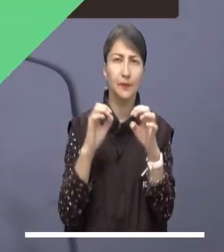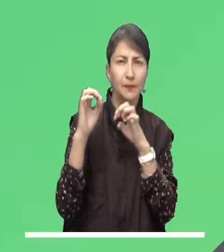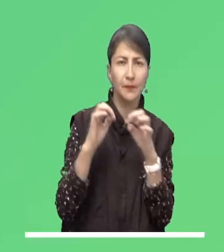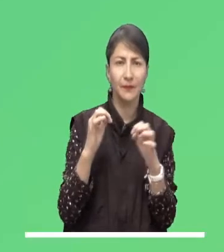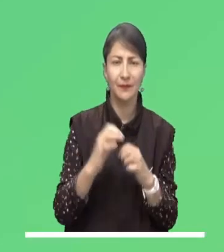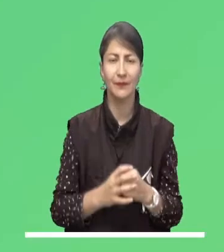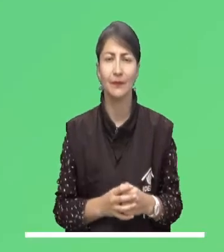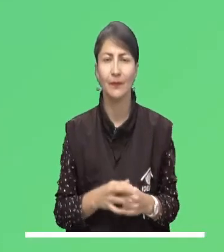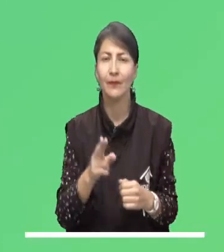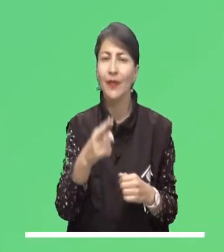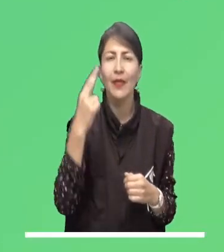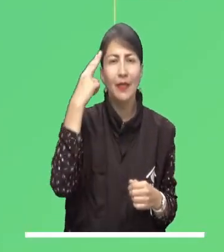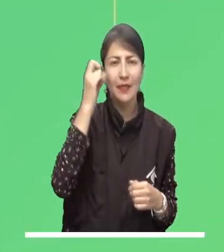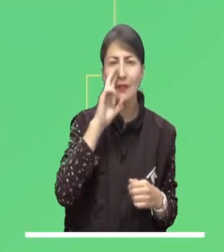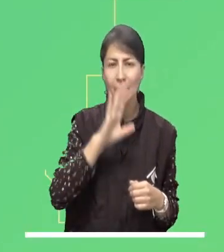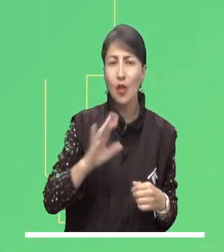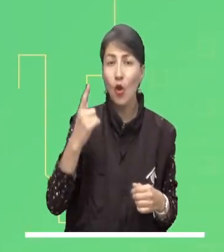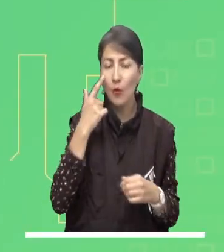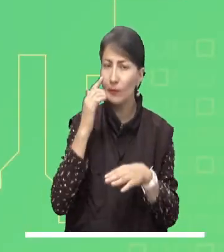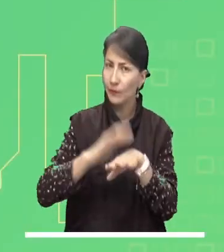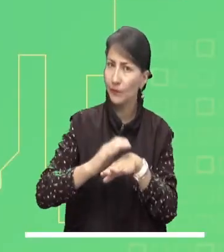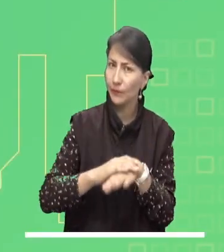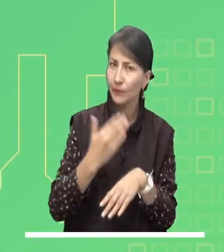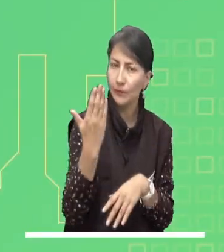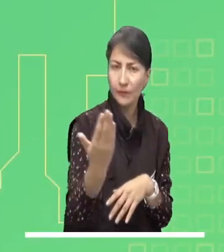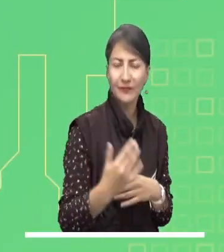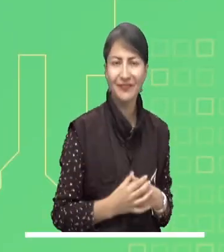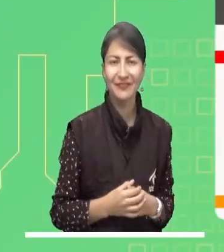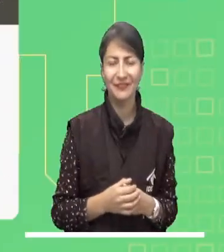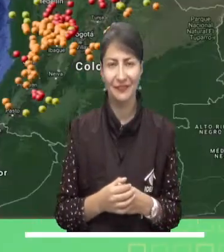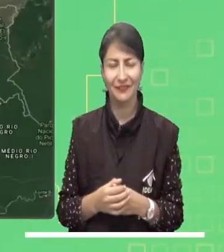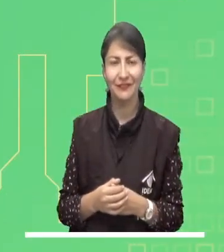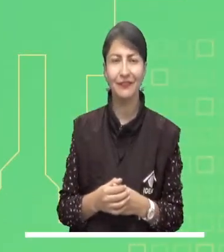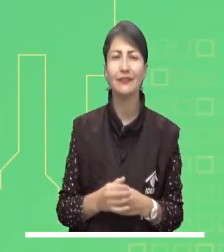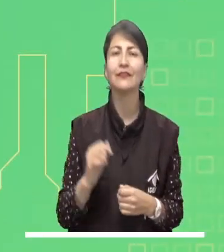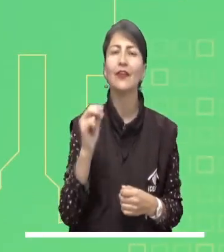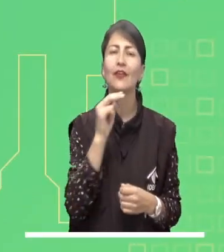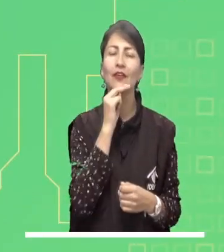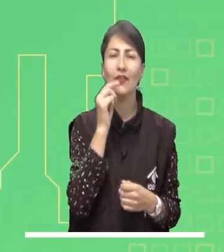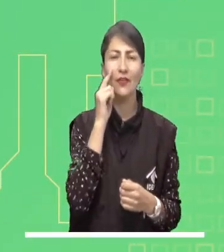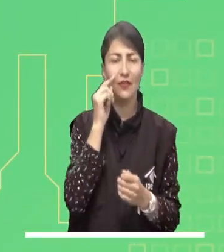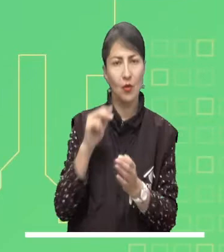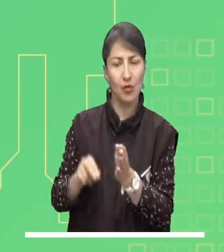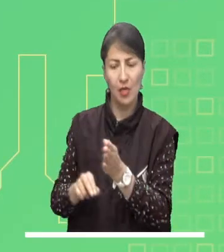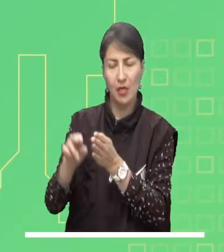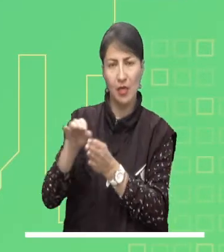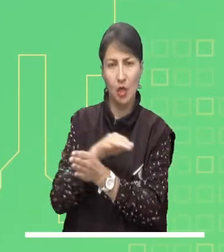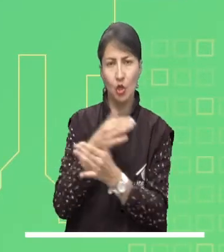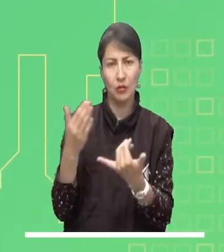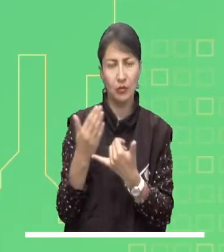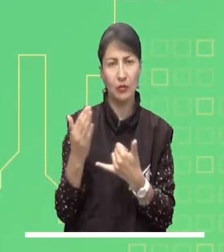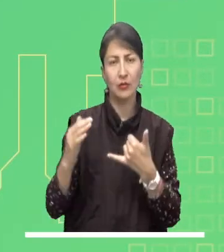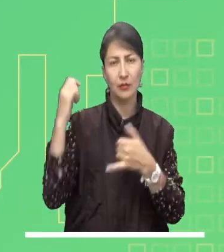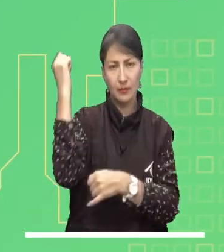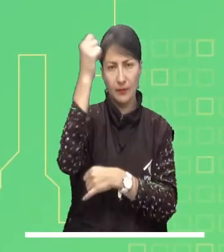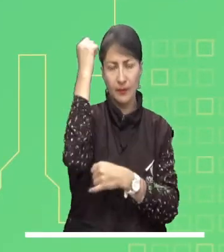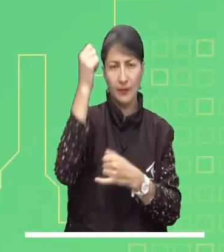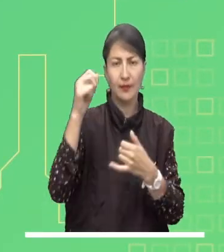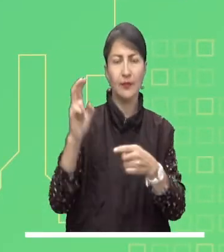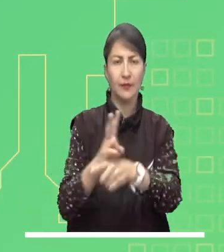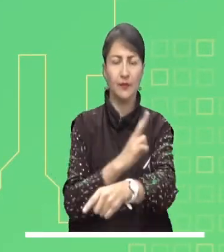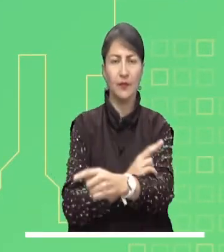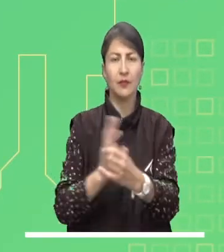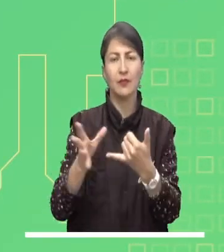Mucha atención a las principales alertas a nivel nacional. Alerta roja por desbordamientos en ríos de Meta, Bichada,